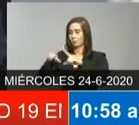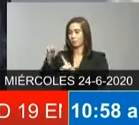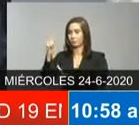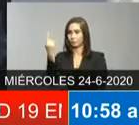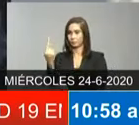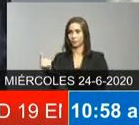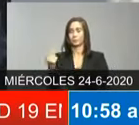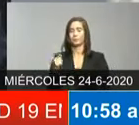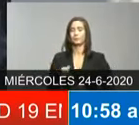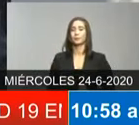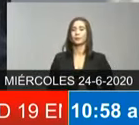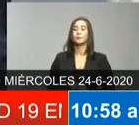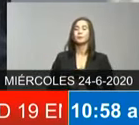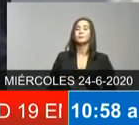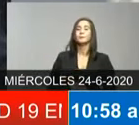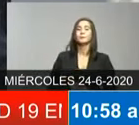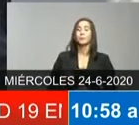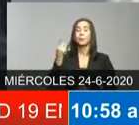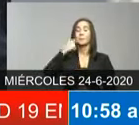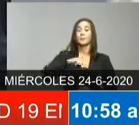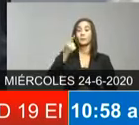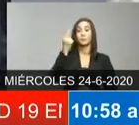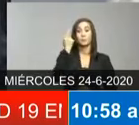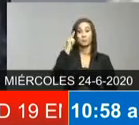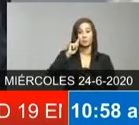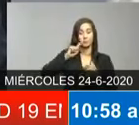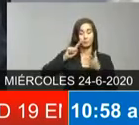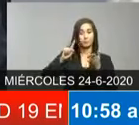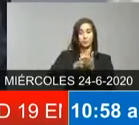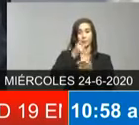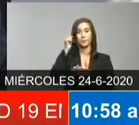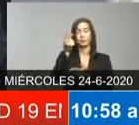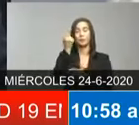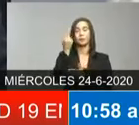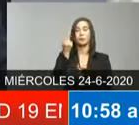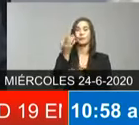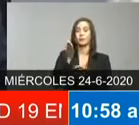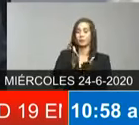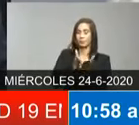intervención planificada a gran escala con la intervención